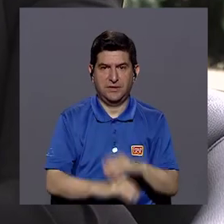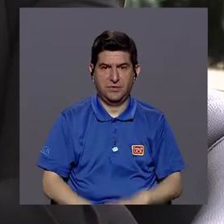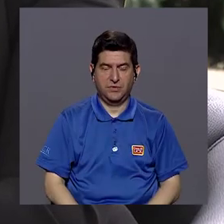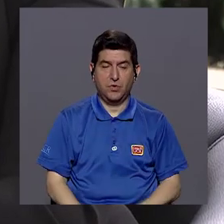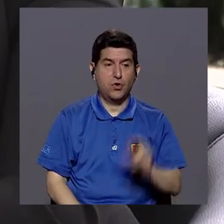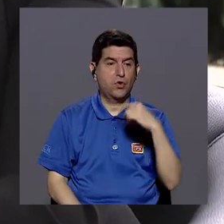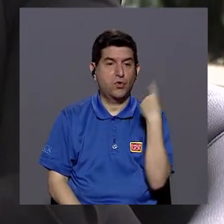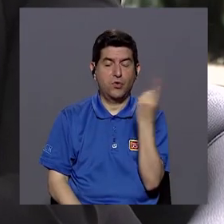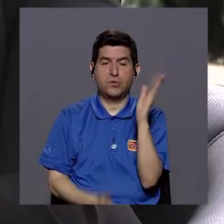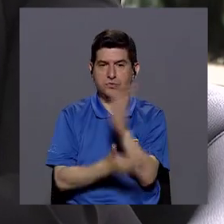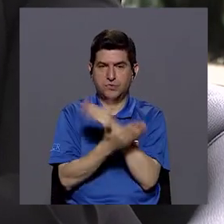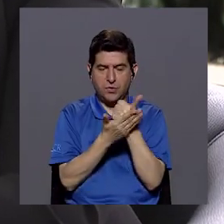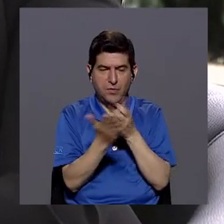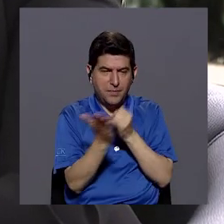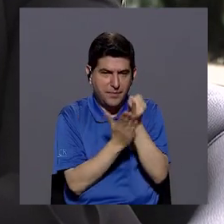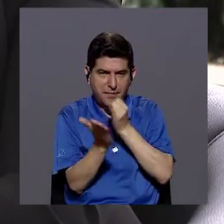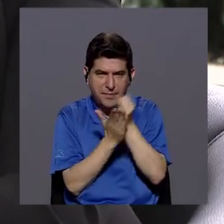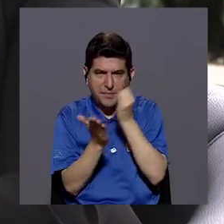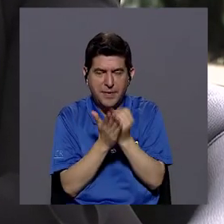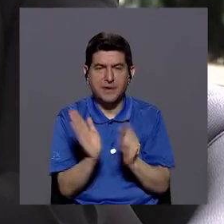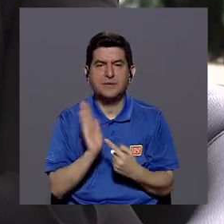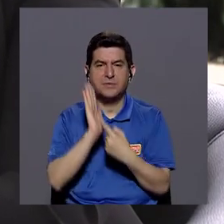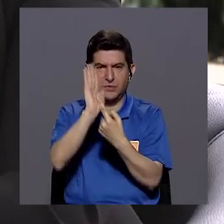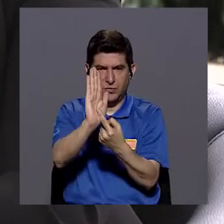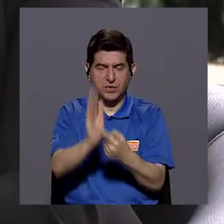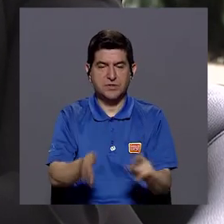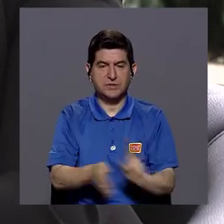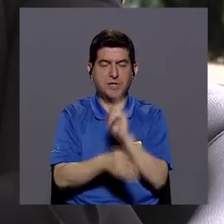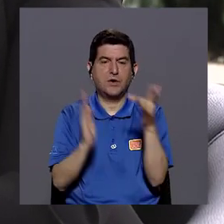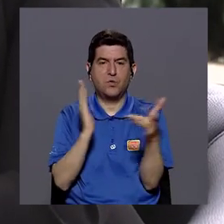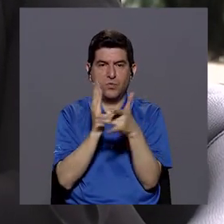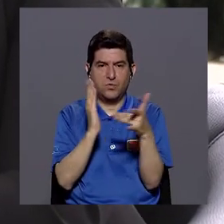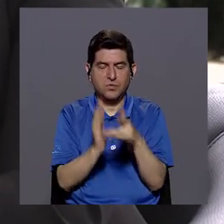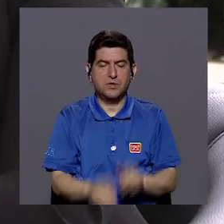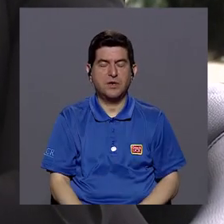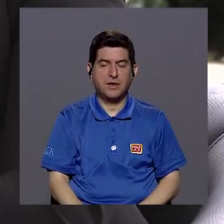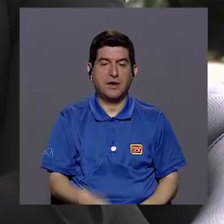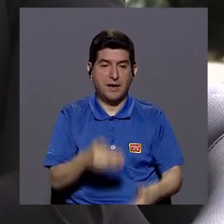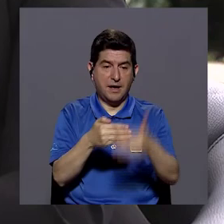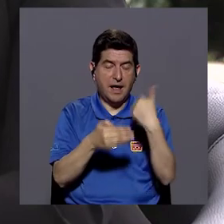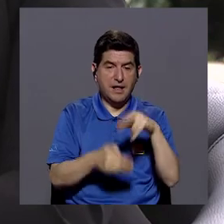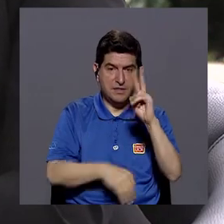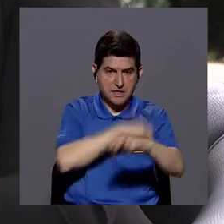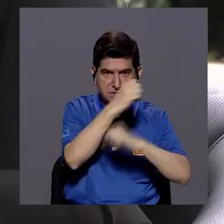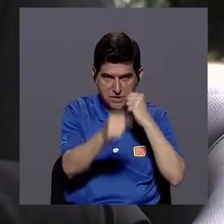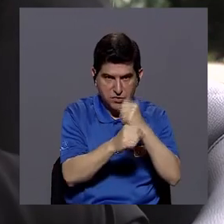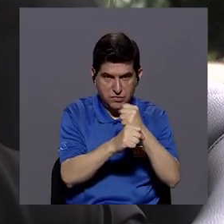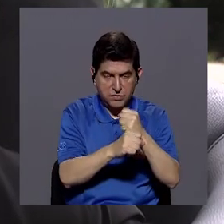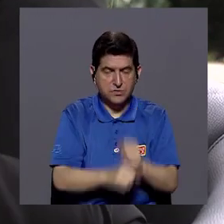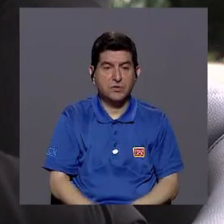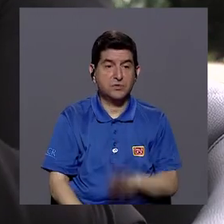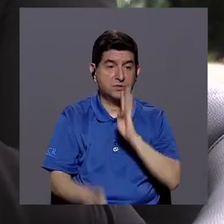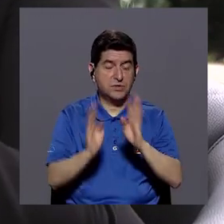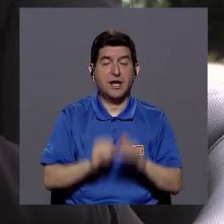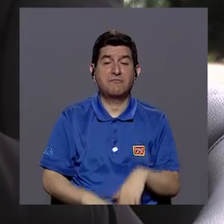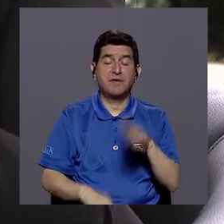no solo en la parte que algunas investigaciones nos apuntan, ¿verdad? Que el uso de la tecnología ante los dos años, ¿verdad? Hablábamos también de la plasticidad y